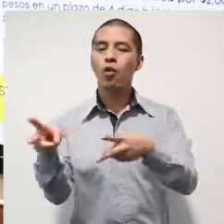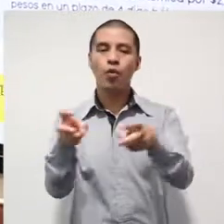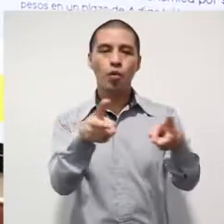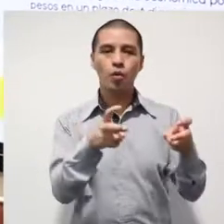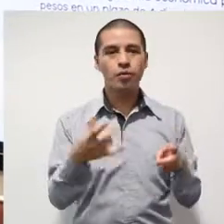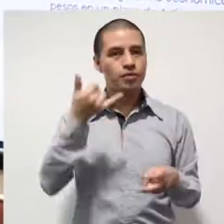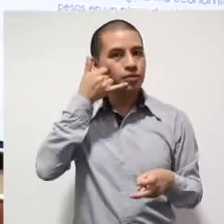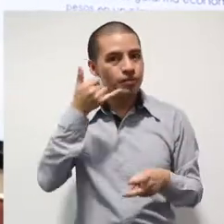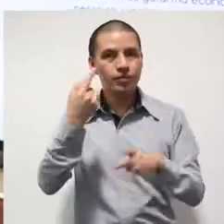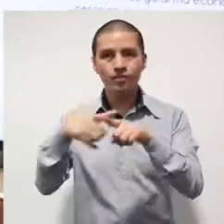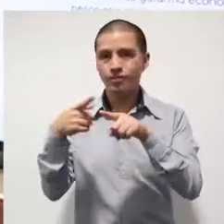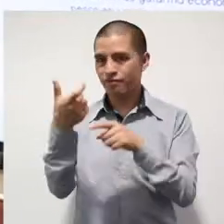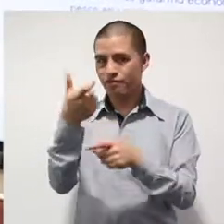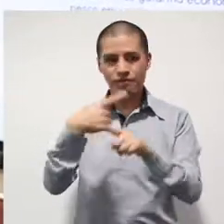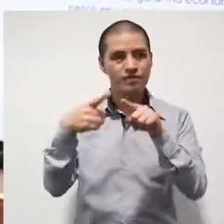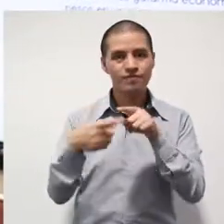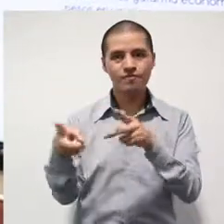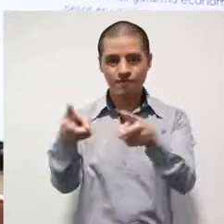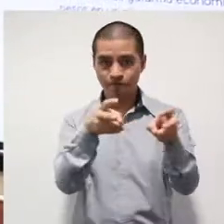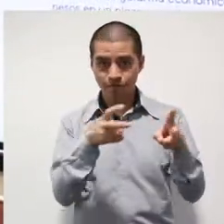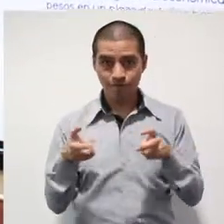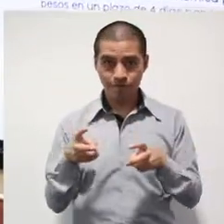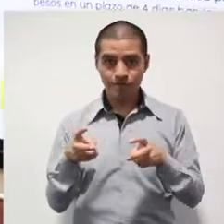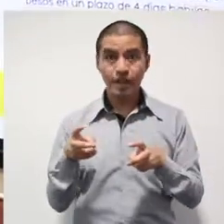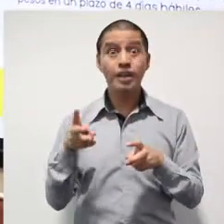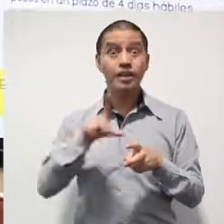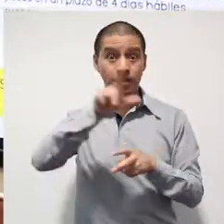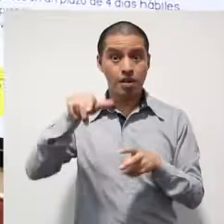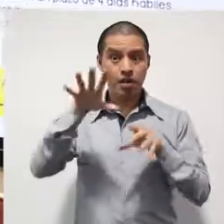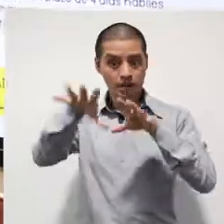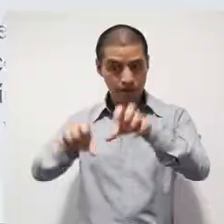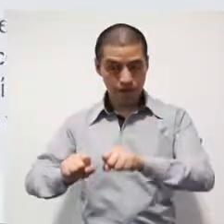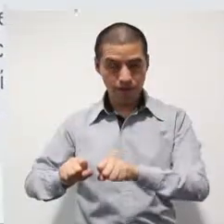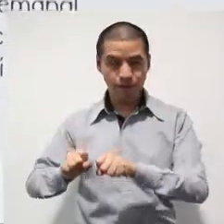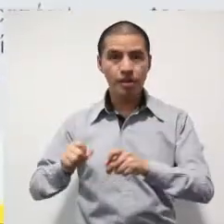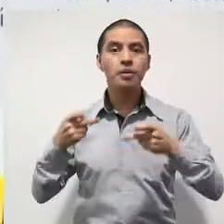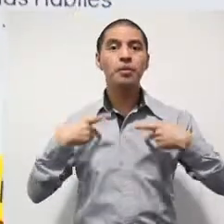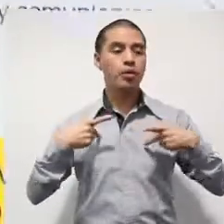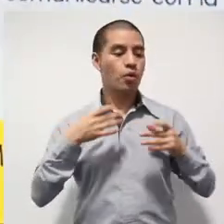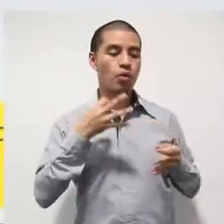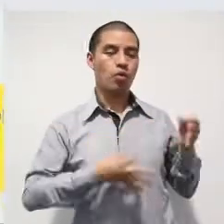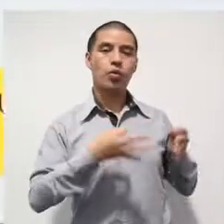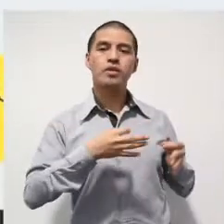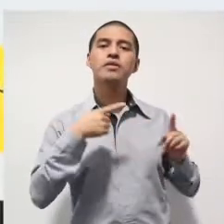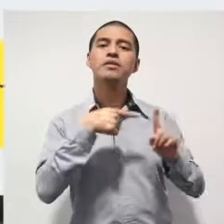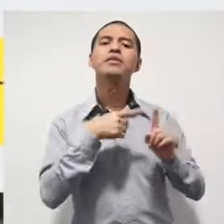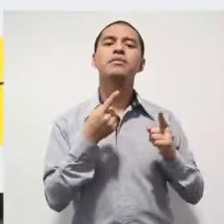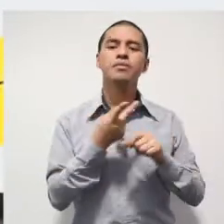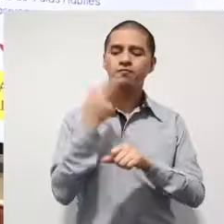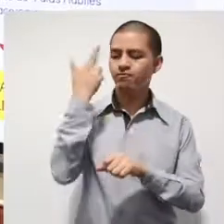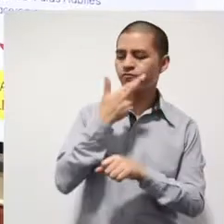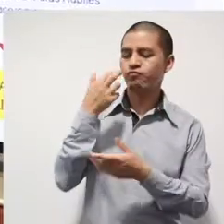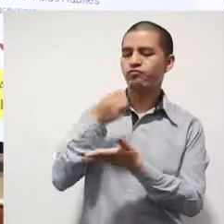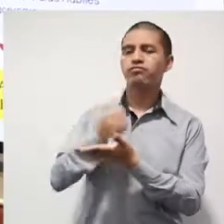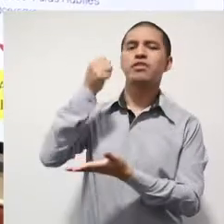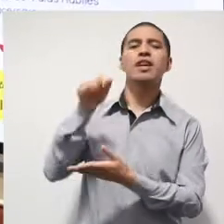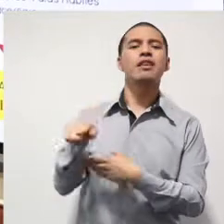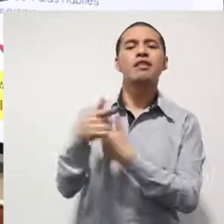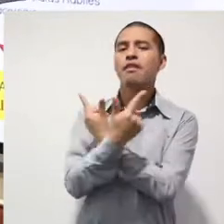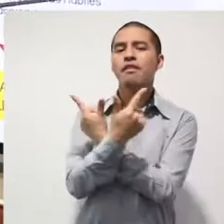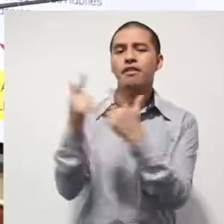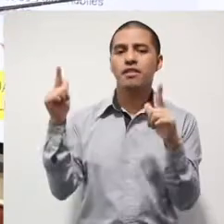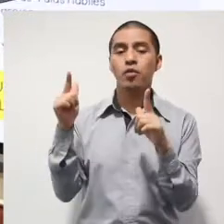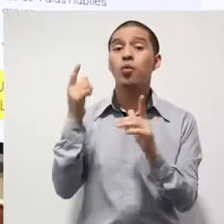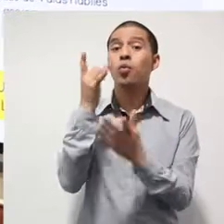celulares y dinero en efectivo. Criterio del juzgador, se van en libertad, solamente